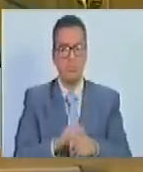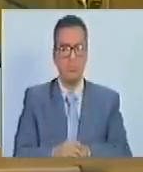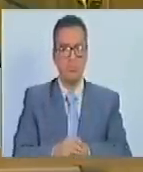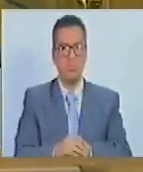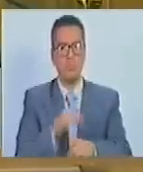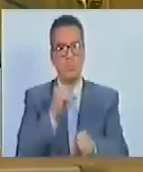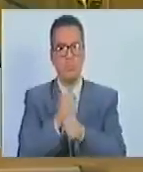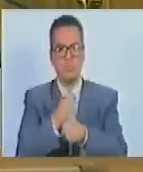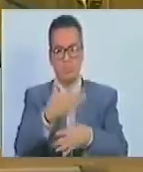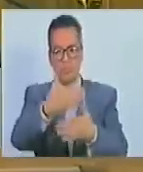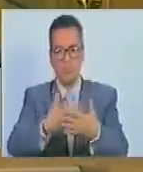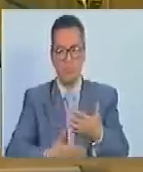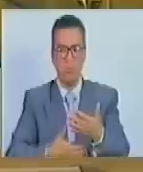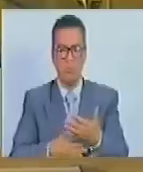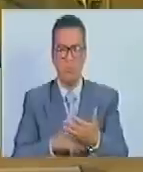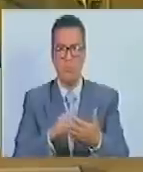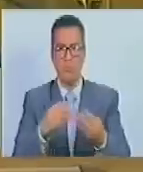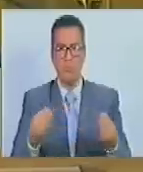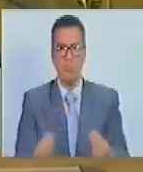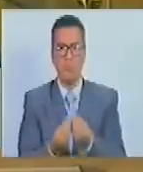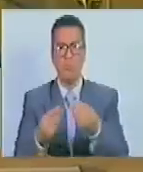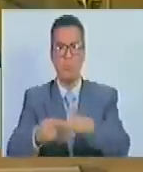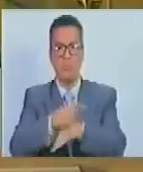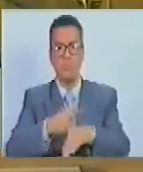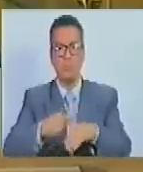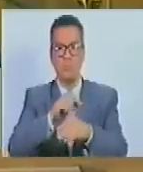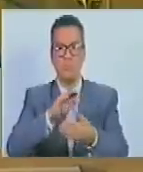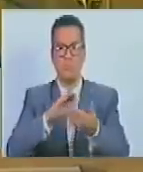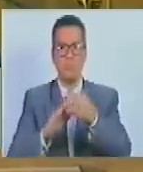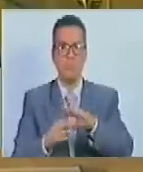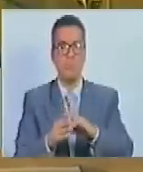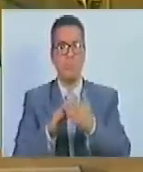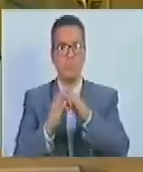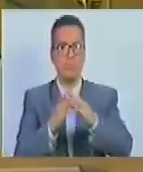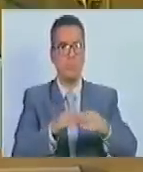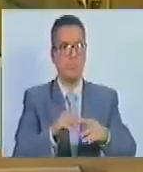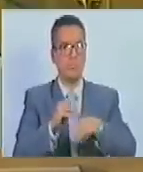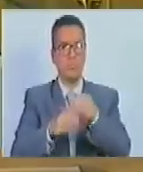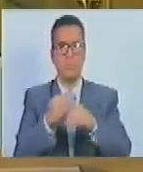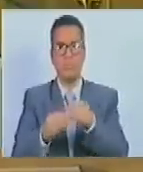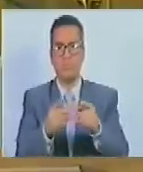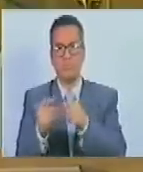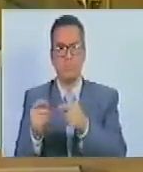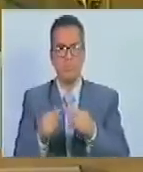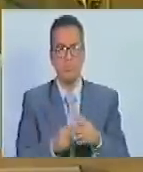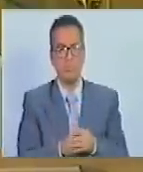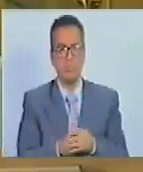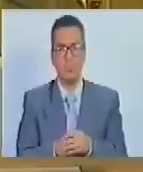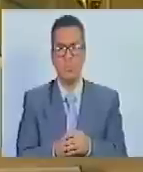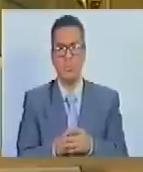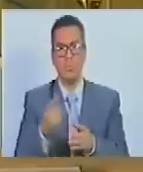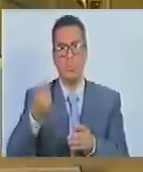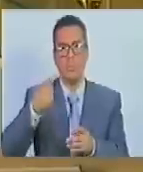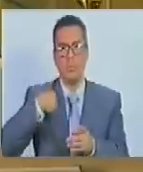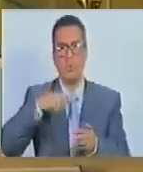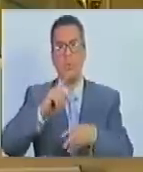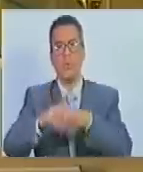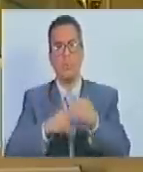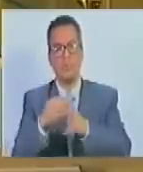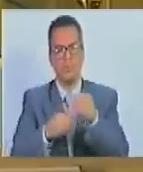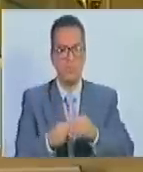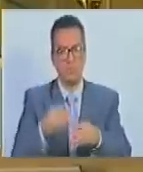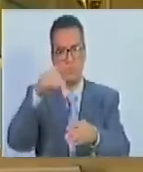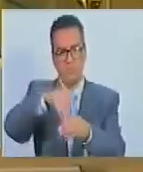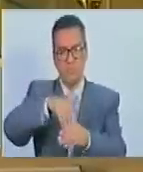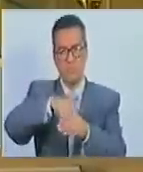elaborar y presentar ante el colectivo del Gobierno Comunal un estimado de los recursos a los fines de llevar los procesos